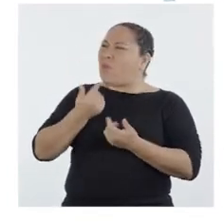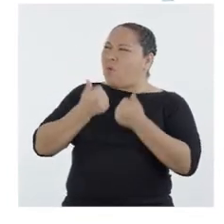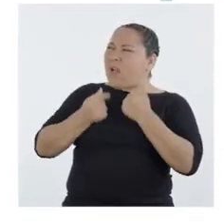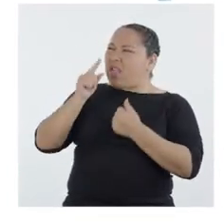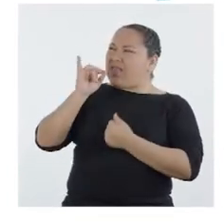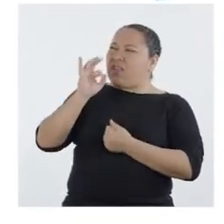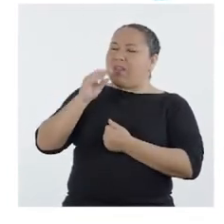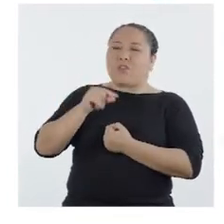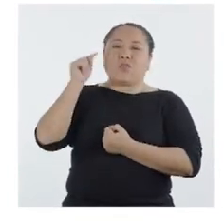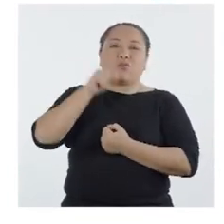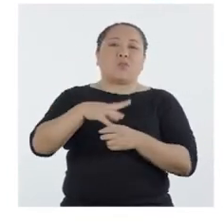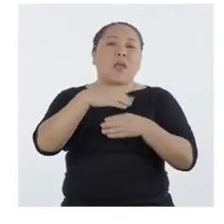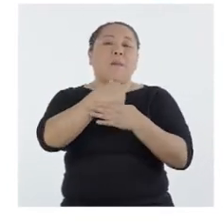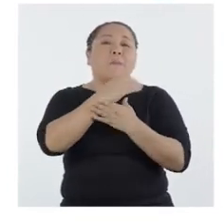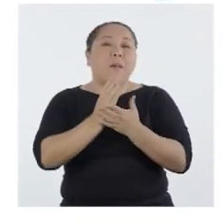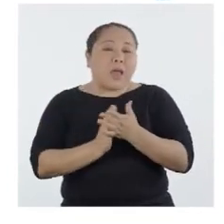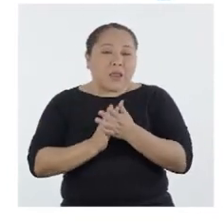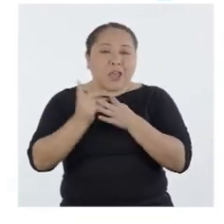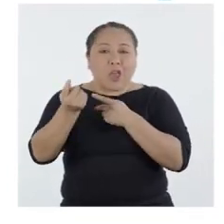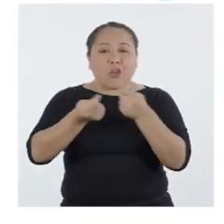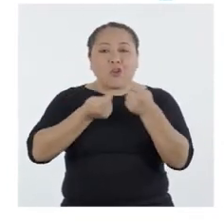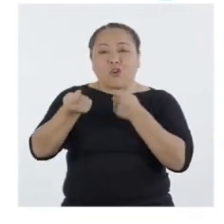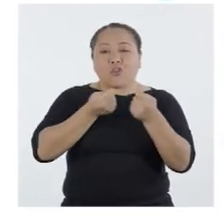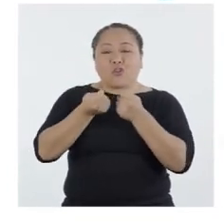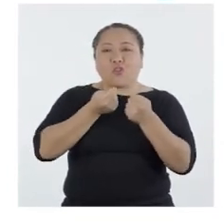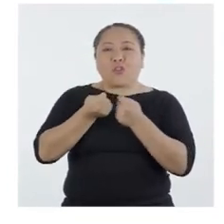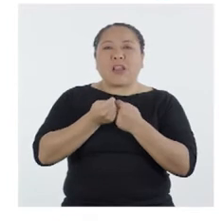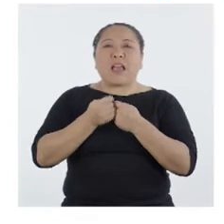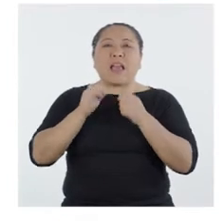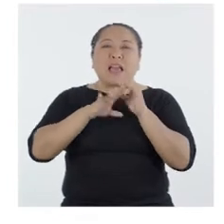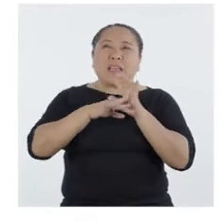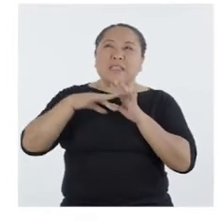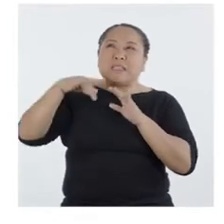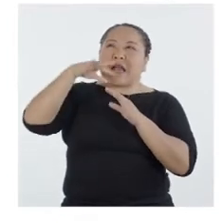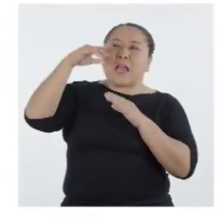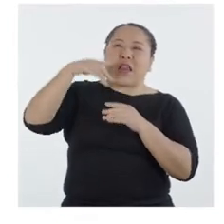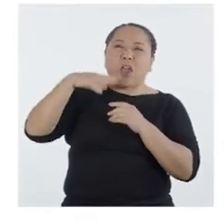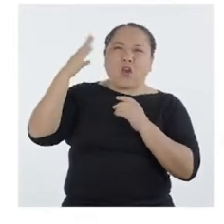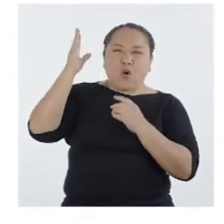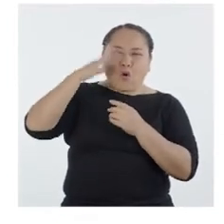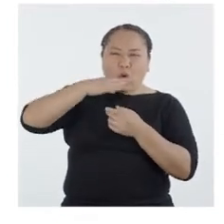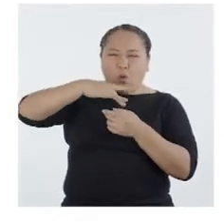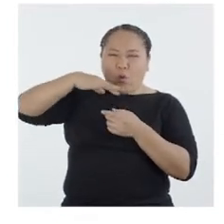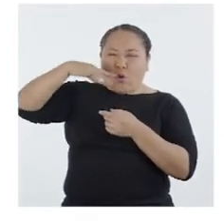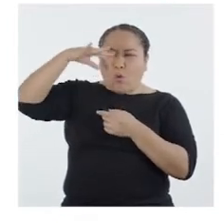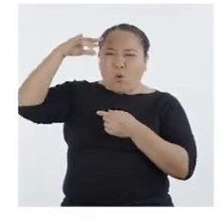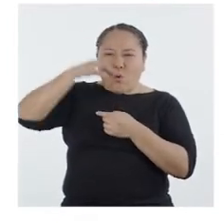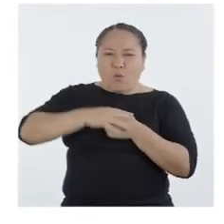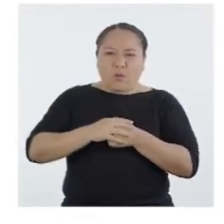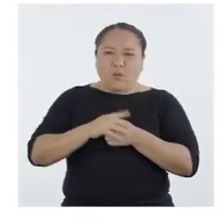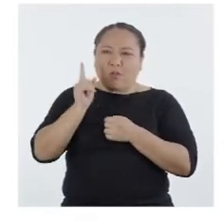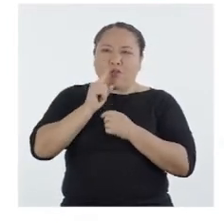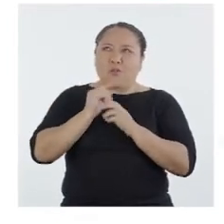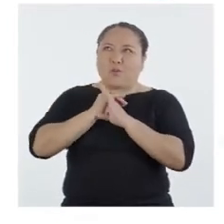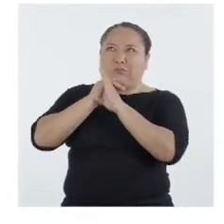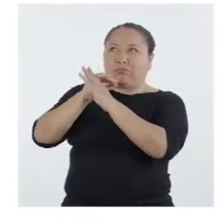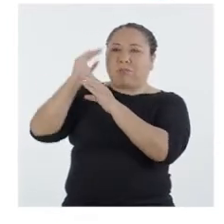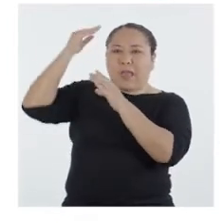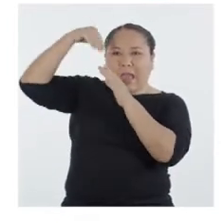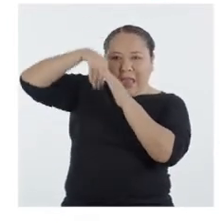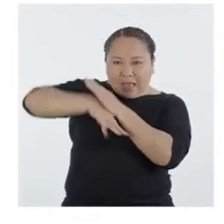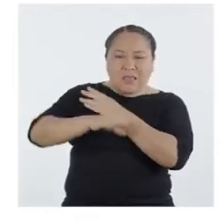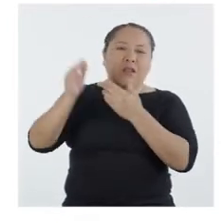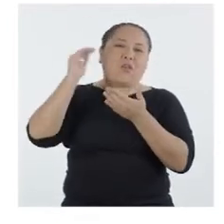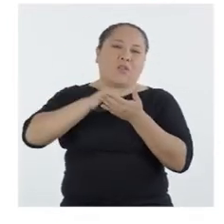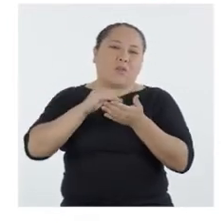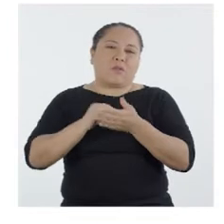tiro! El tiro es un elemento que regula la salida del humo al exterior, evitando que vuelva a entrar